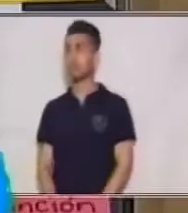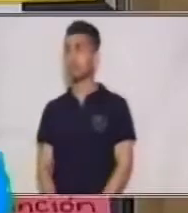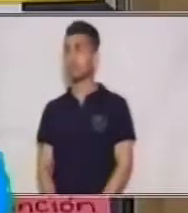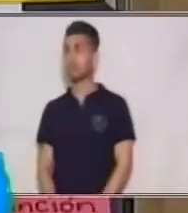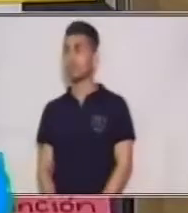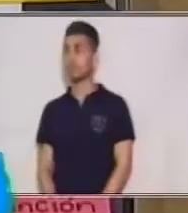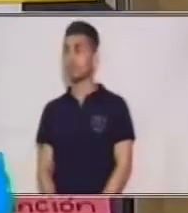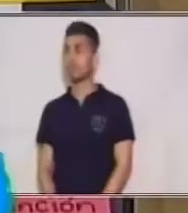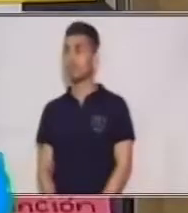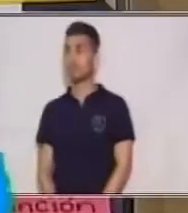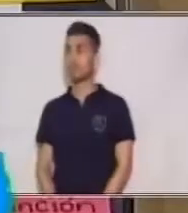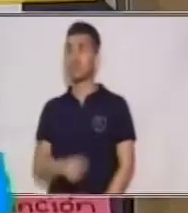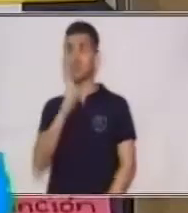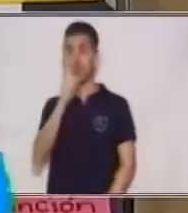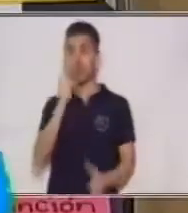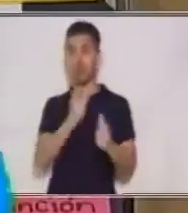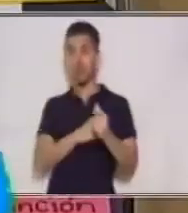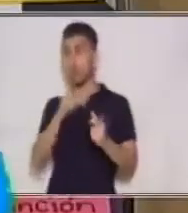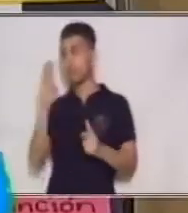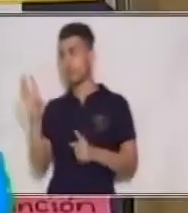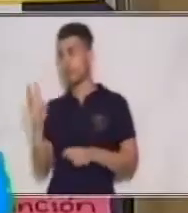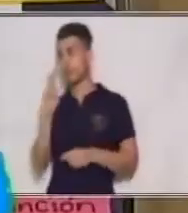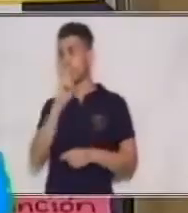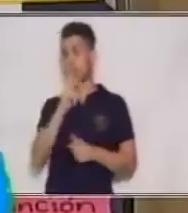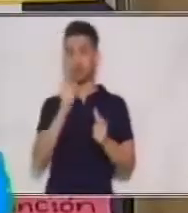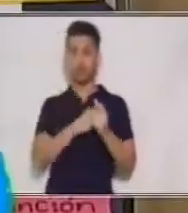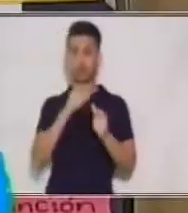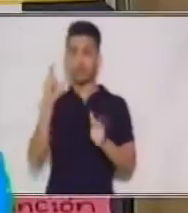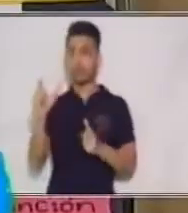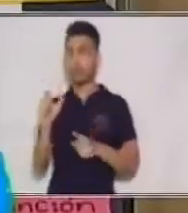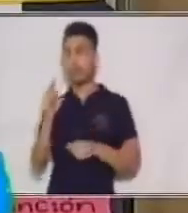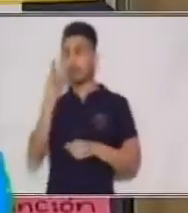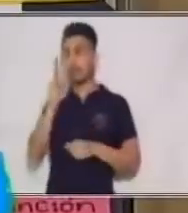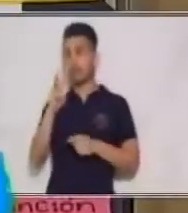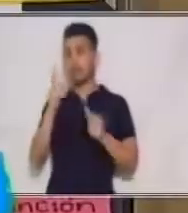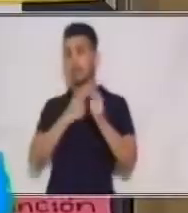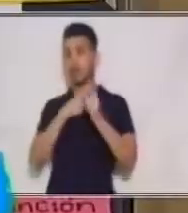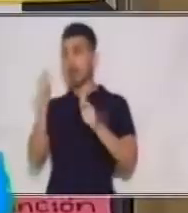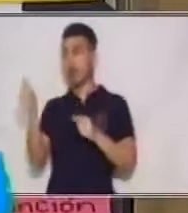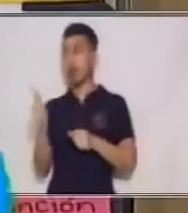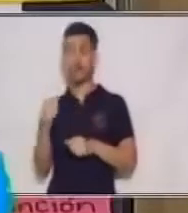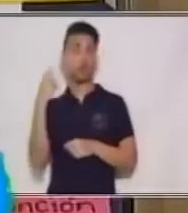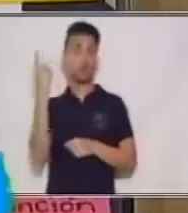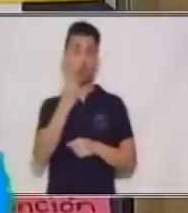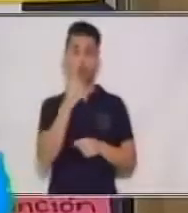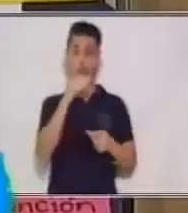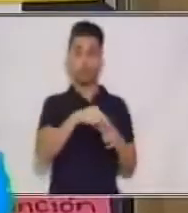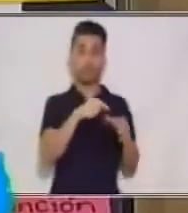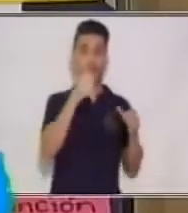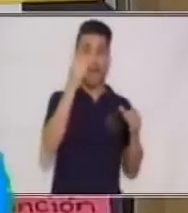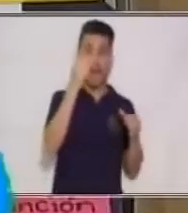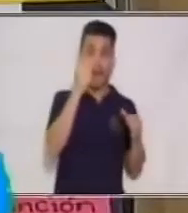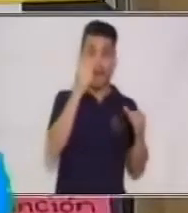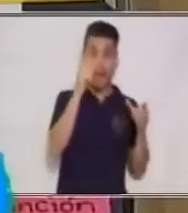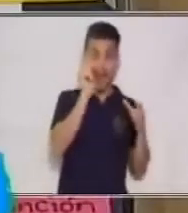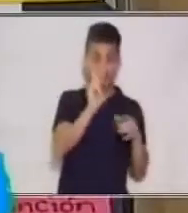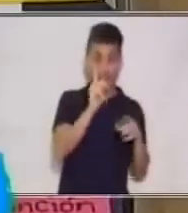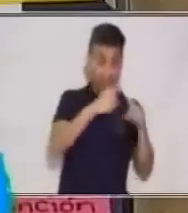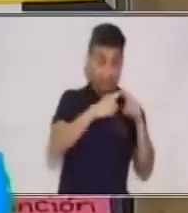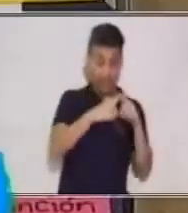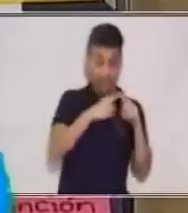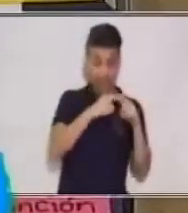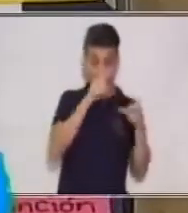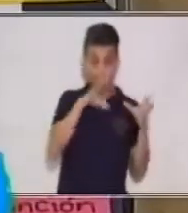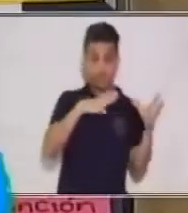1 con B, 2 con C, 3 con A. Todos los elementos del dominio, entonces, les